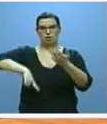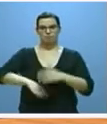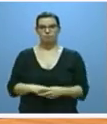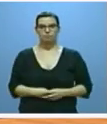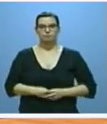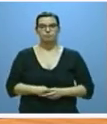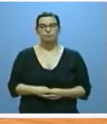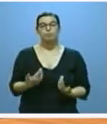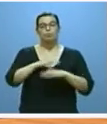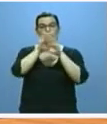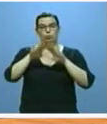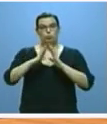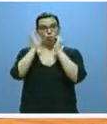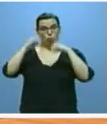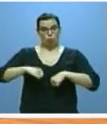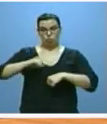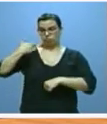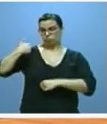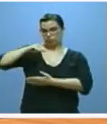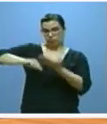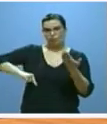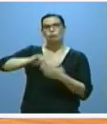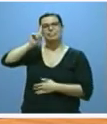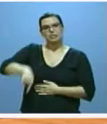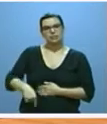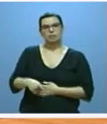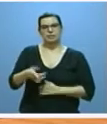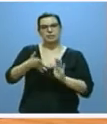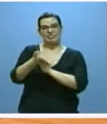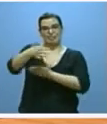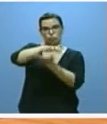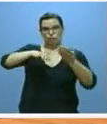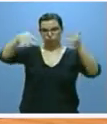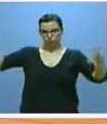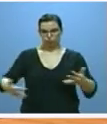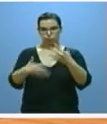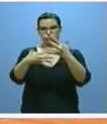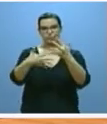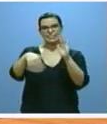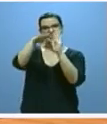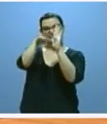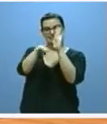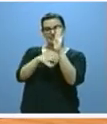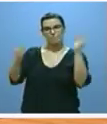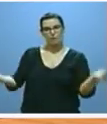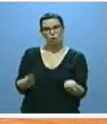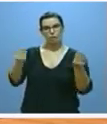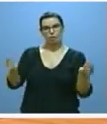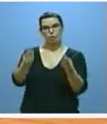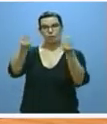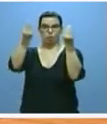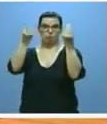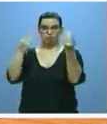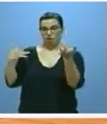Por último, el acuerdo firmado supone también impulsar un texto refundido que recogerá las sucesivas mejoras que ha